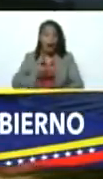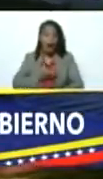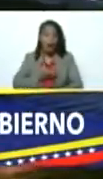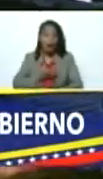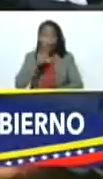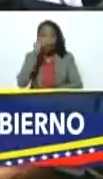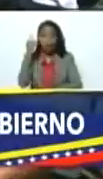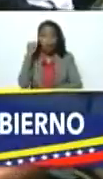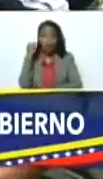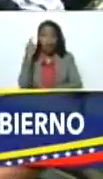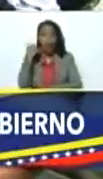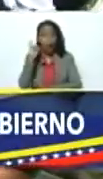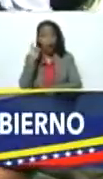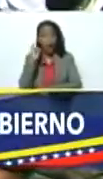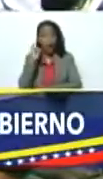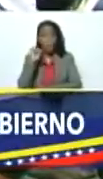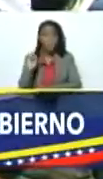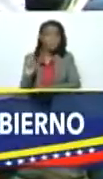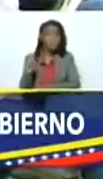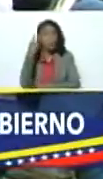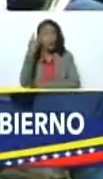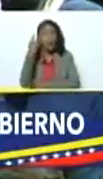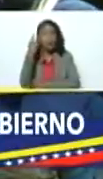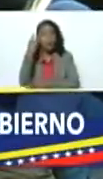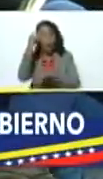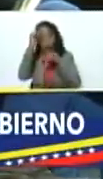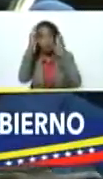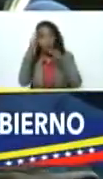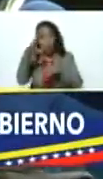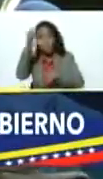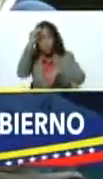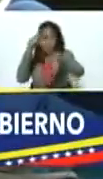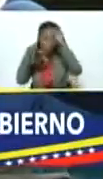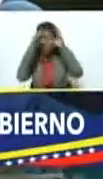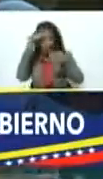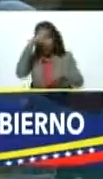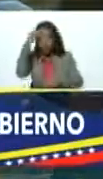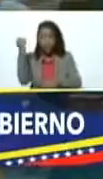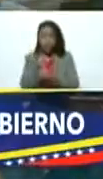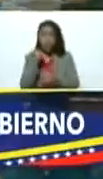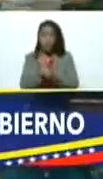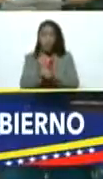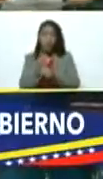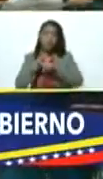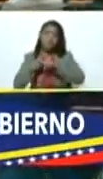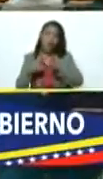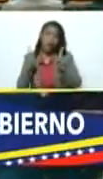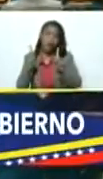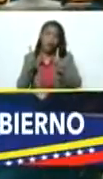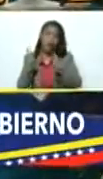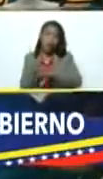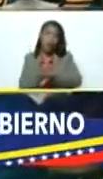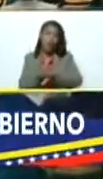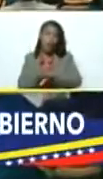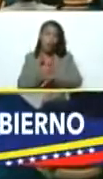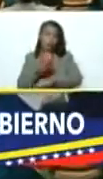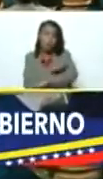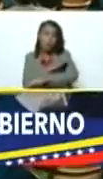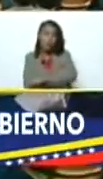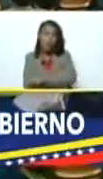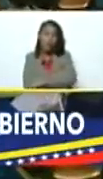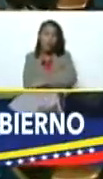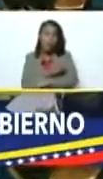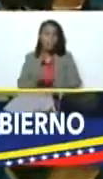van a estar por primera vez en una experiencia de gestión. A diferencia de gobernadores de oposición que son